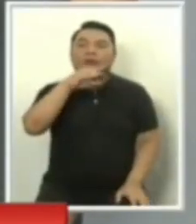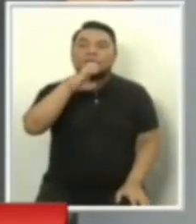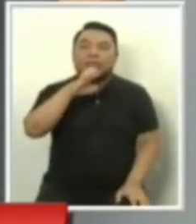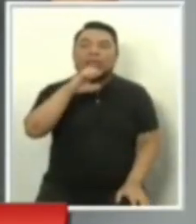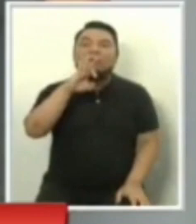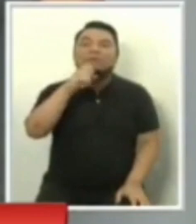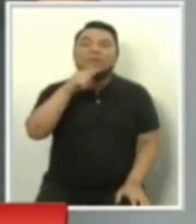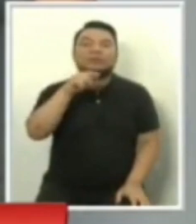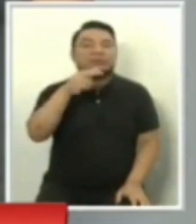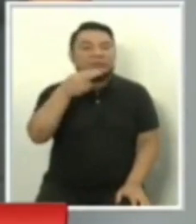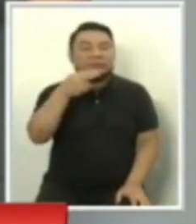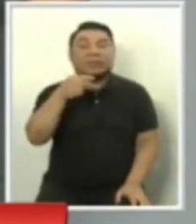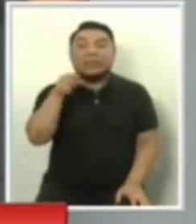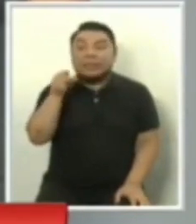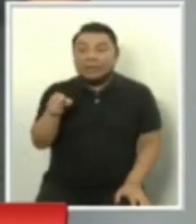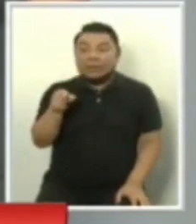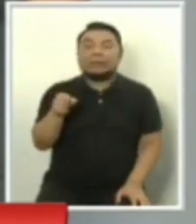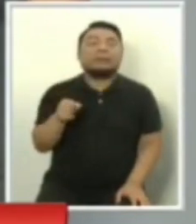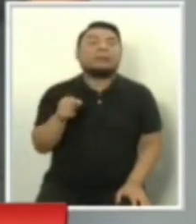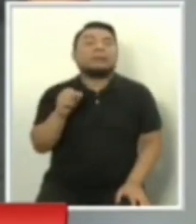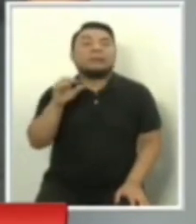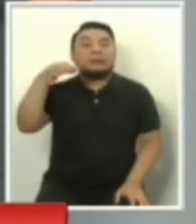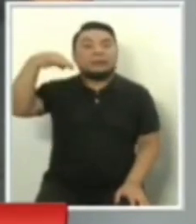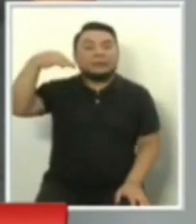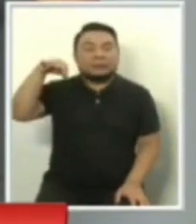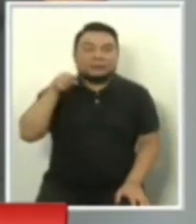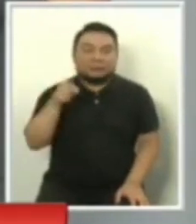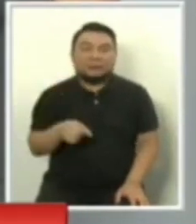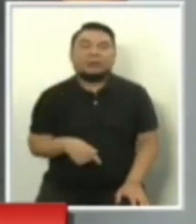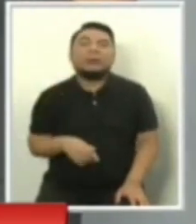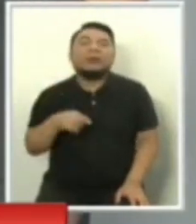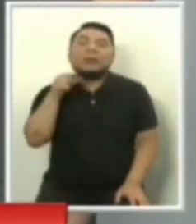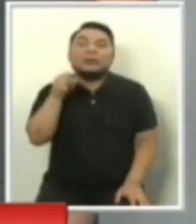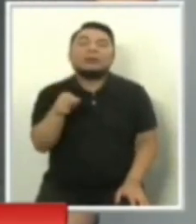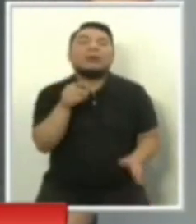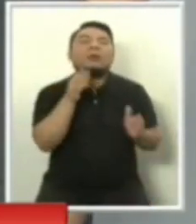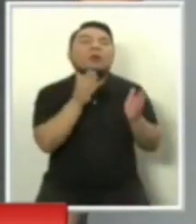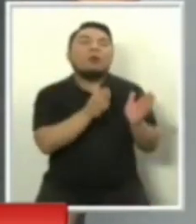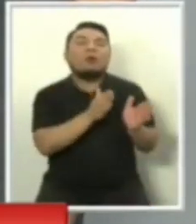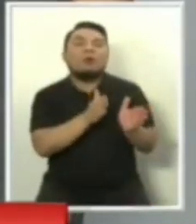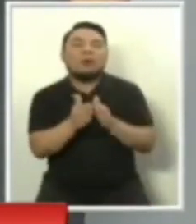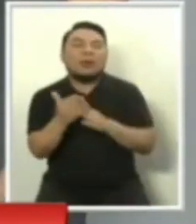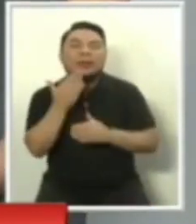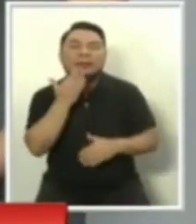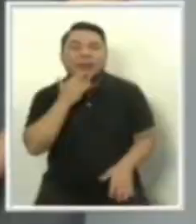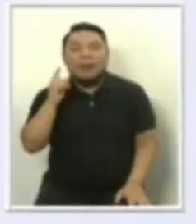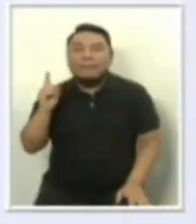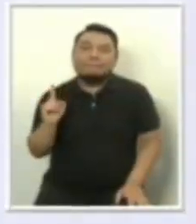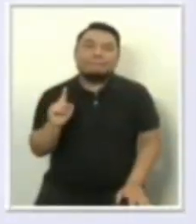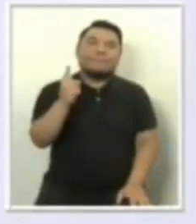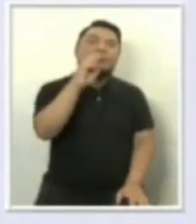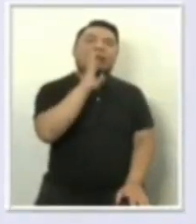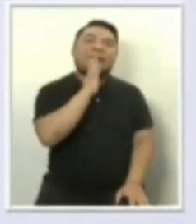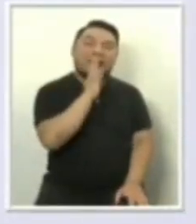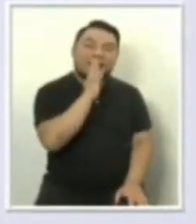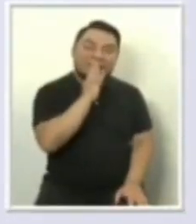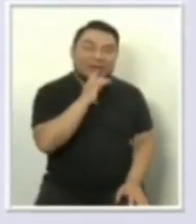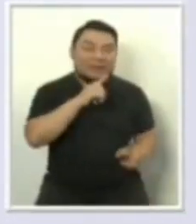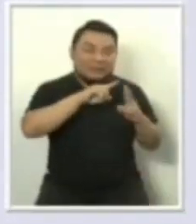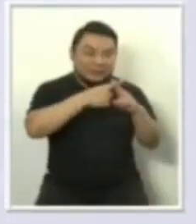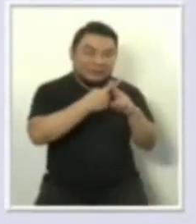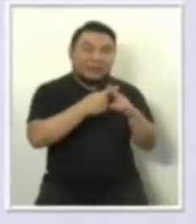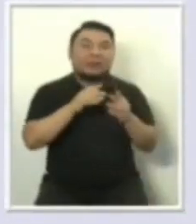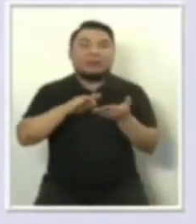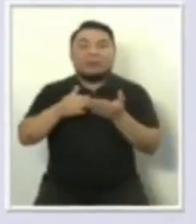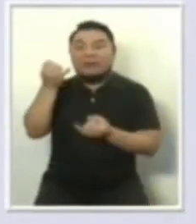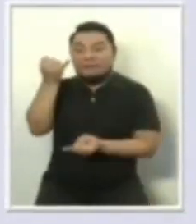Aquí les recuerdo, estamos determinando el orden de las intervenciones iniciales y